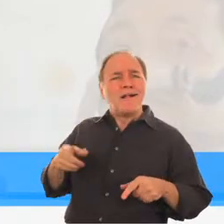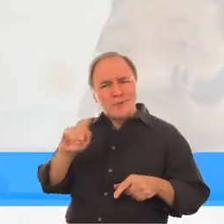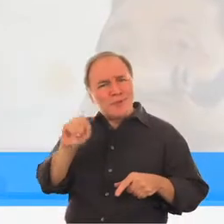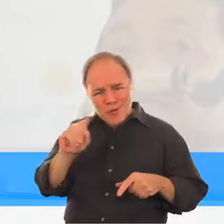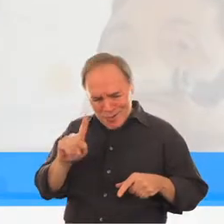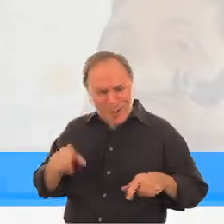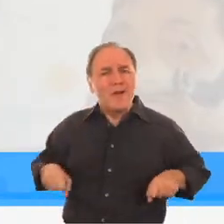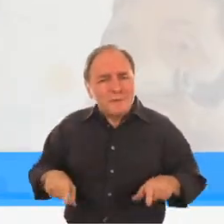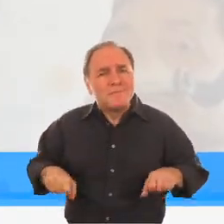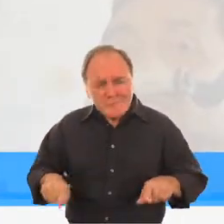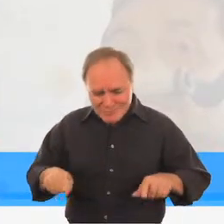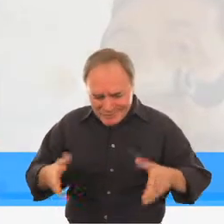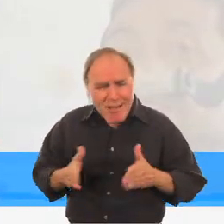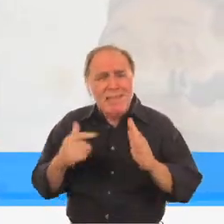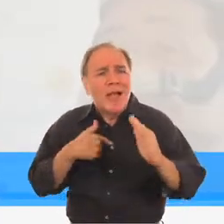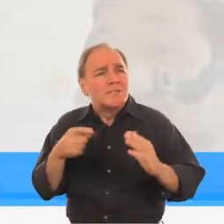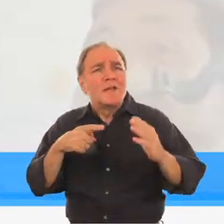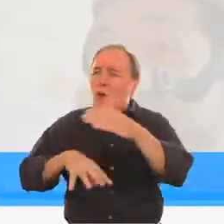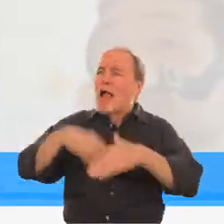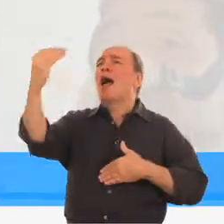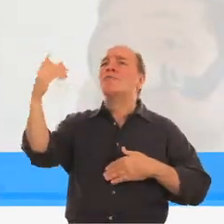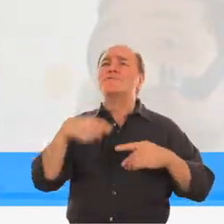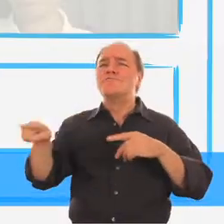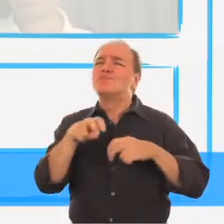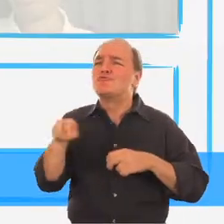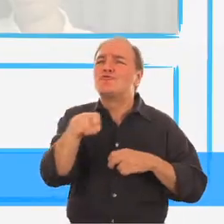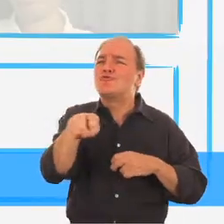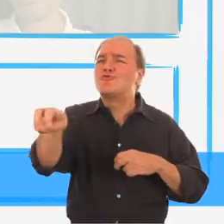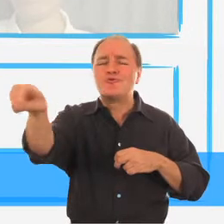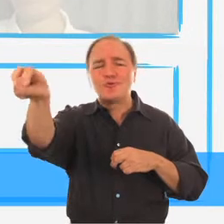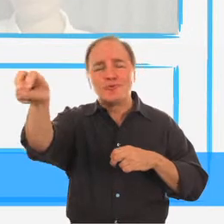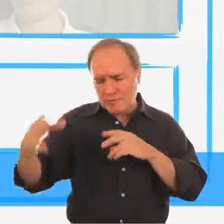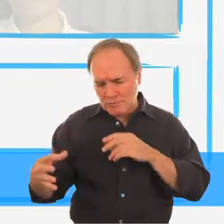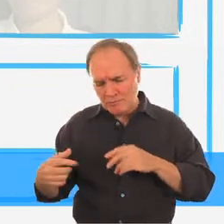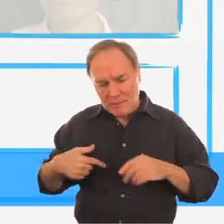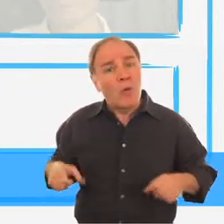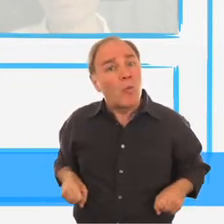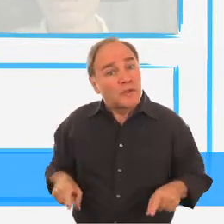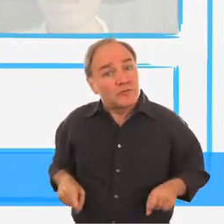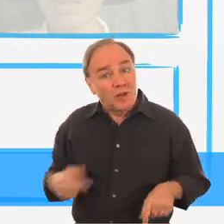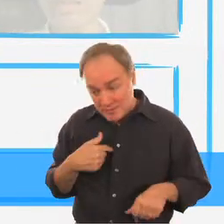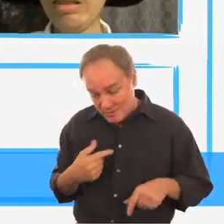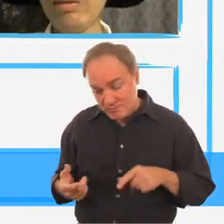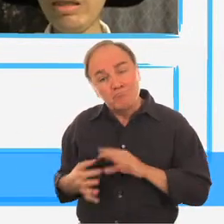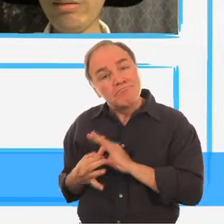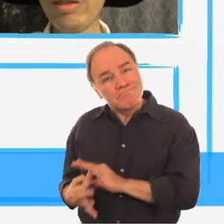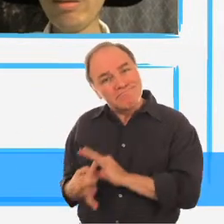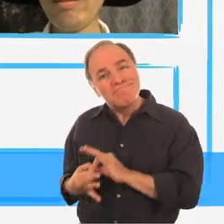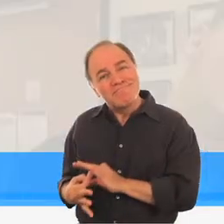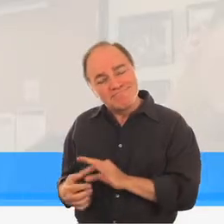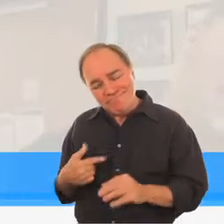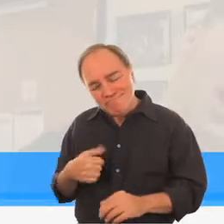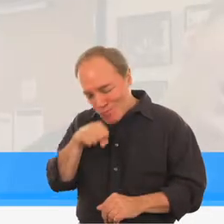Es una extensión de mi cuerpo y me encanta. No soy una víctima. No soy una víctima. No soy una